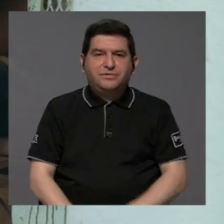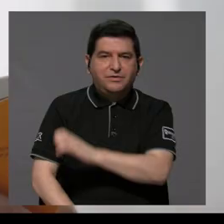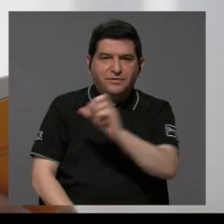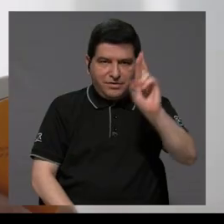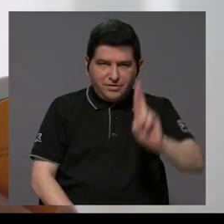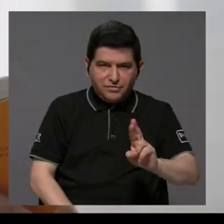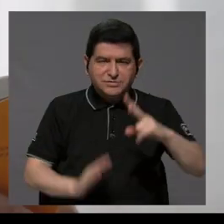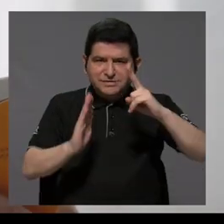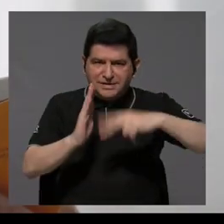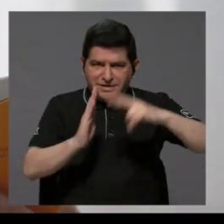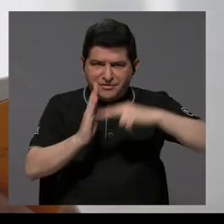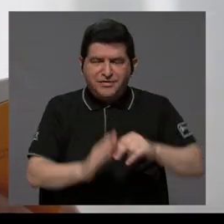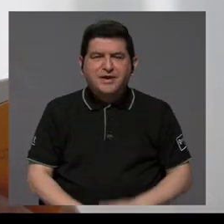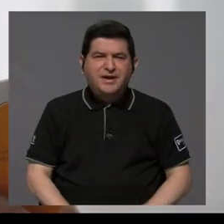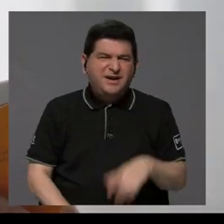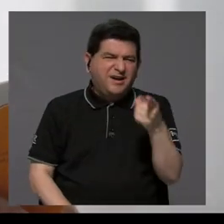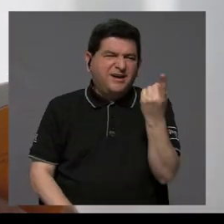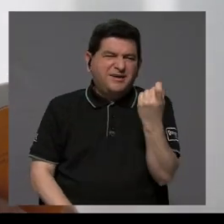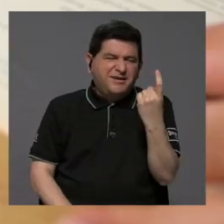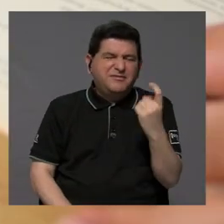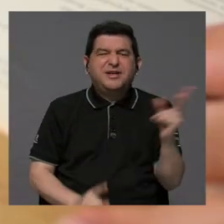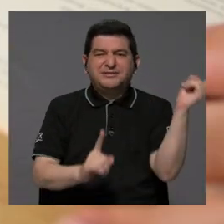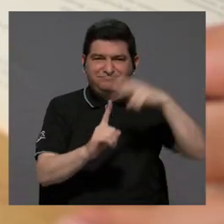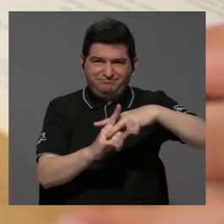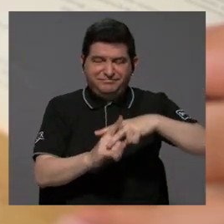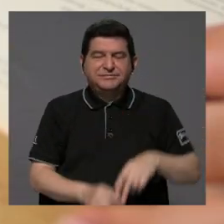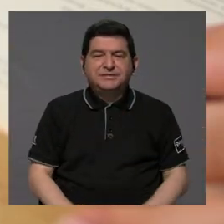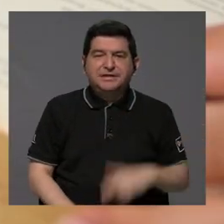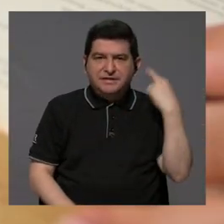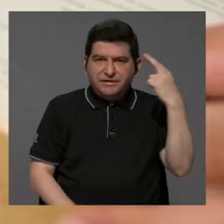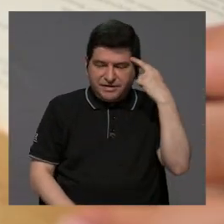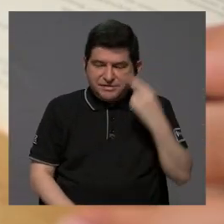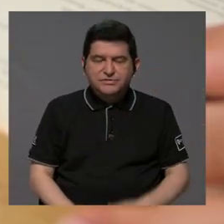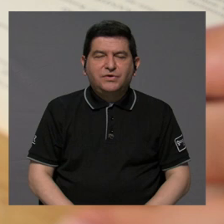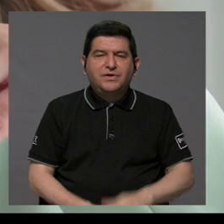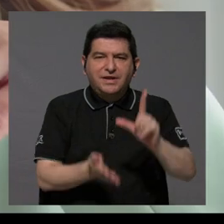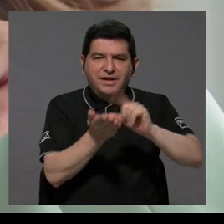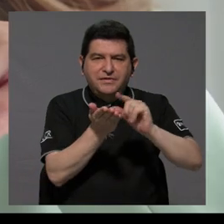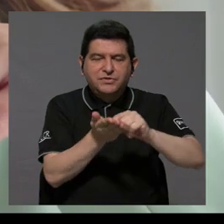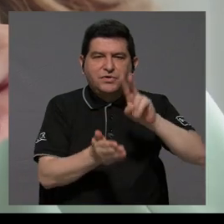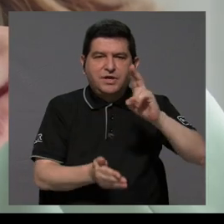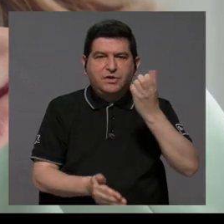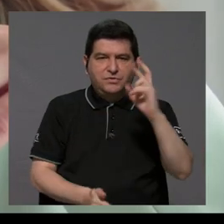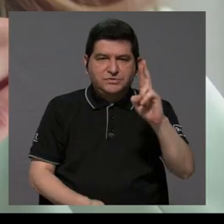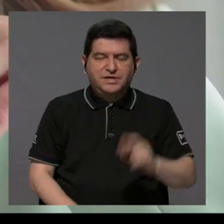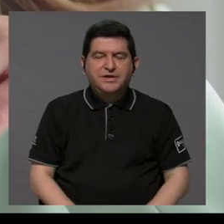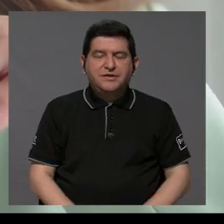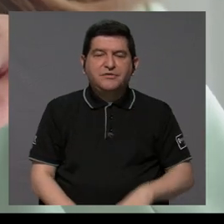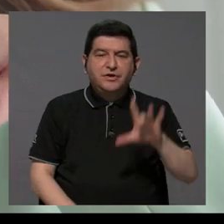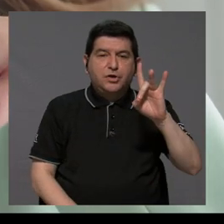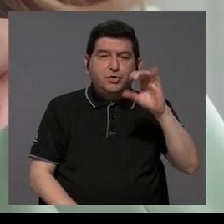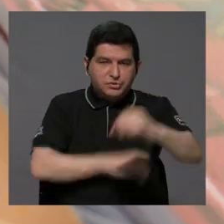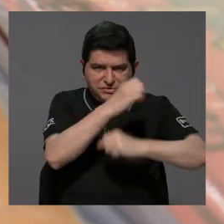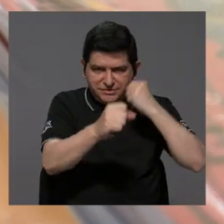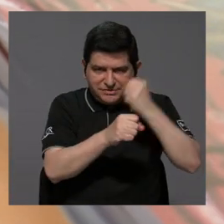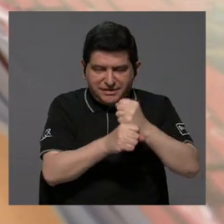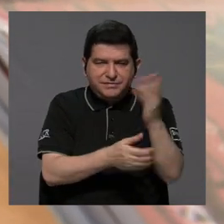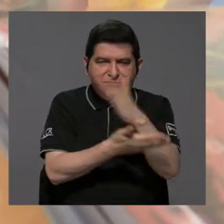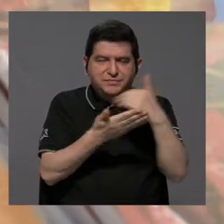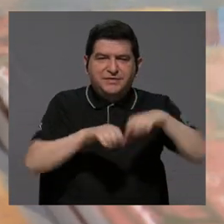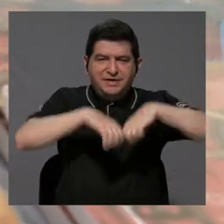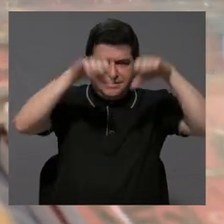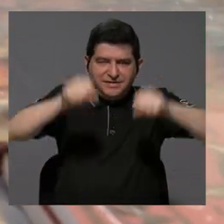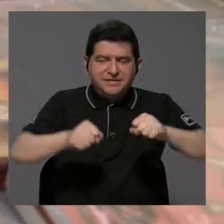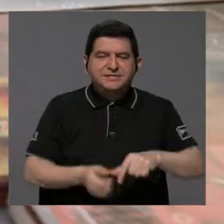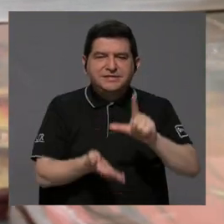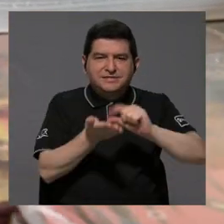En Costa Rica la lectura es un bien escaso. Por ello, la editorial de la Universidad de Costa Rica, con más de ocho décadas de ser